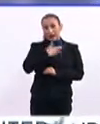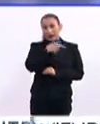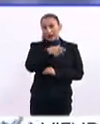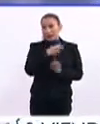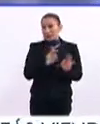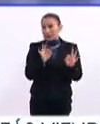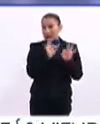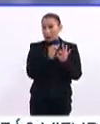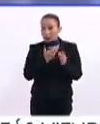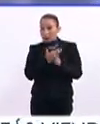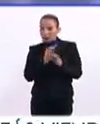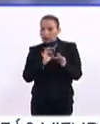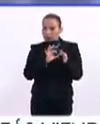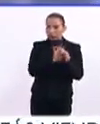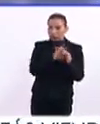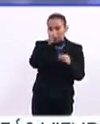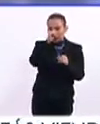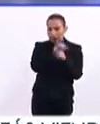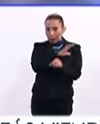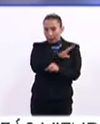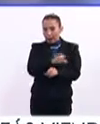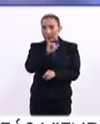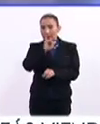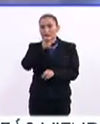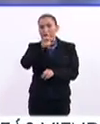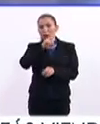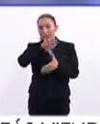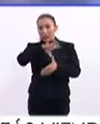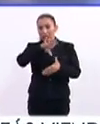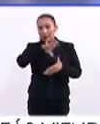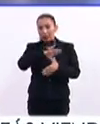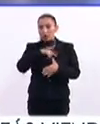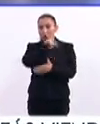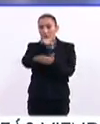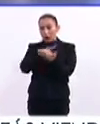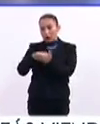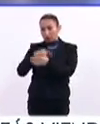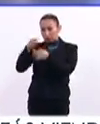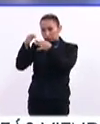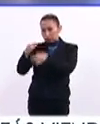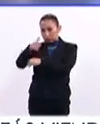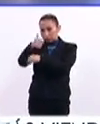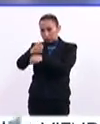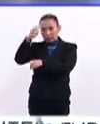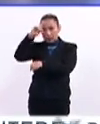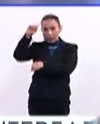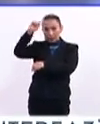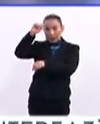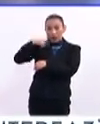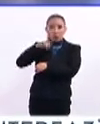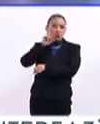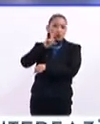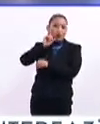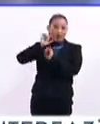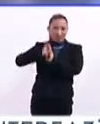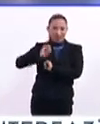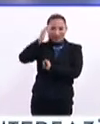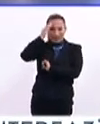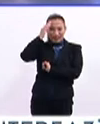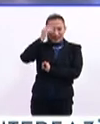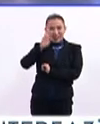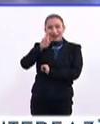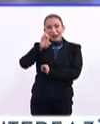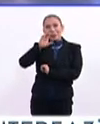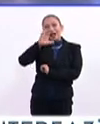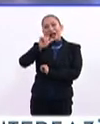importante cercanía con la Secretaría General Iberoamericana, con sede en Madrid. Por supuesto que la Secretaría de Rebeca Greenspan, a quien veíamos